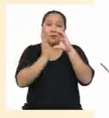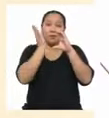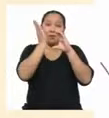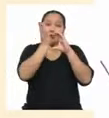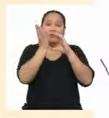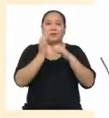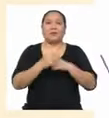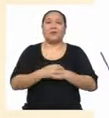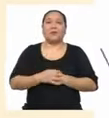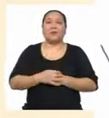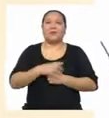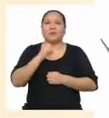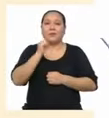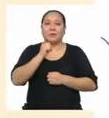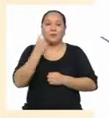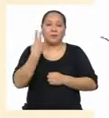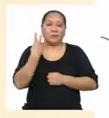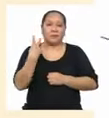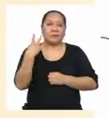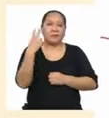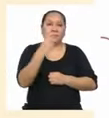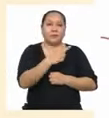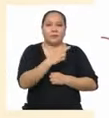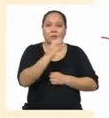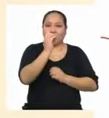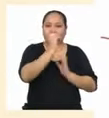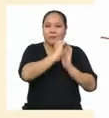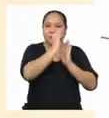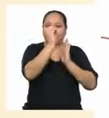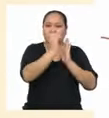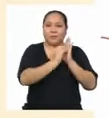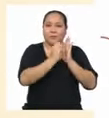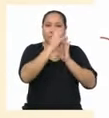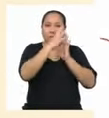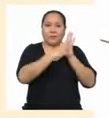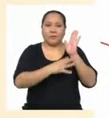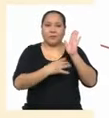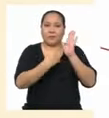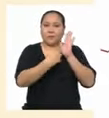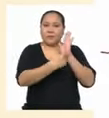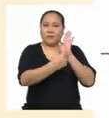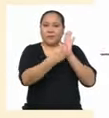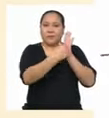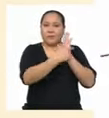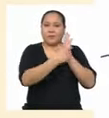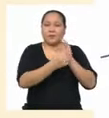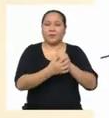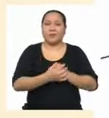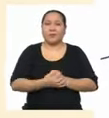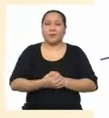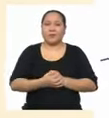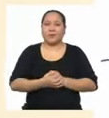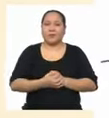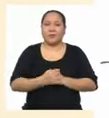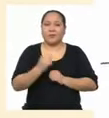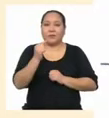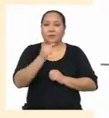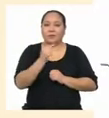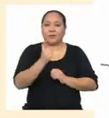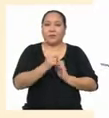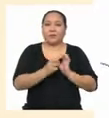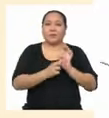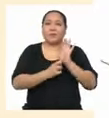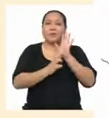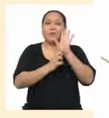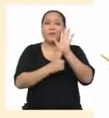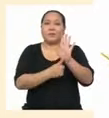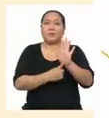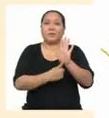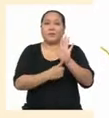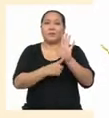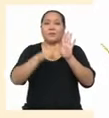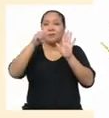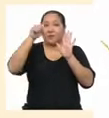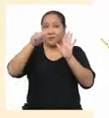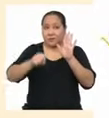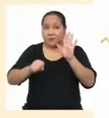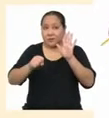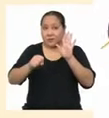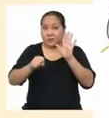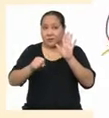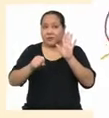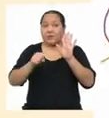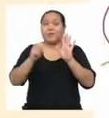en la columna de porcentaje y luego nos ubicamos en la fila que hace referencia al sí, fue